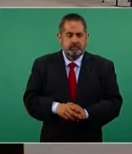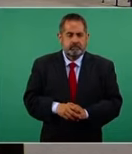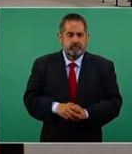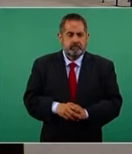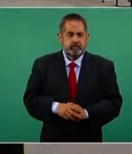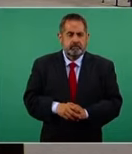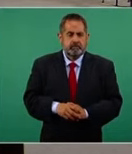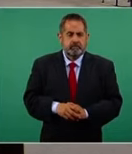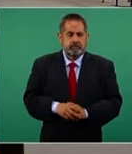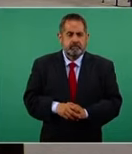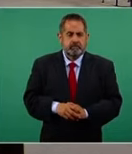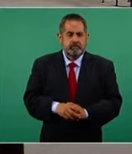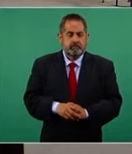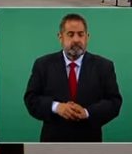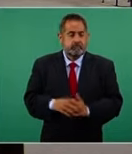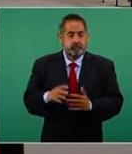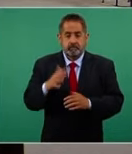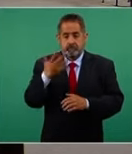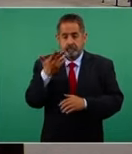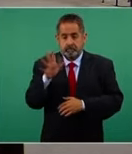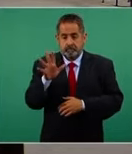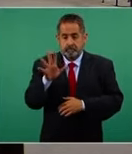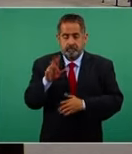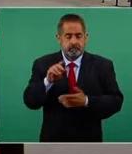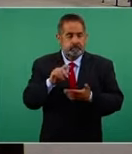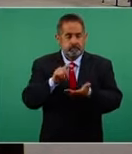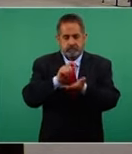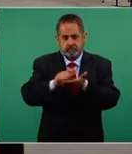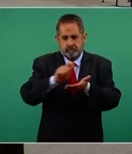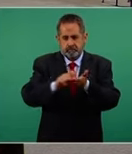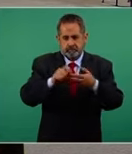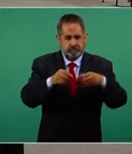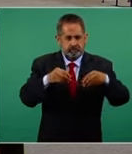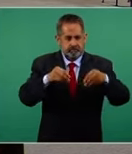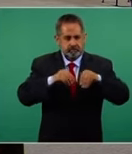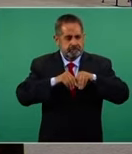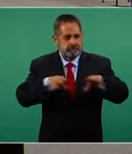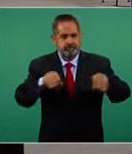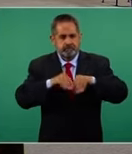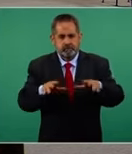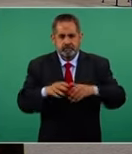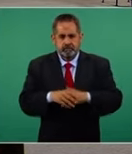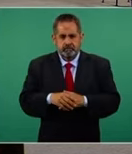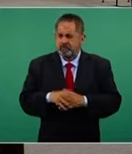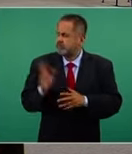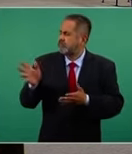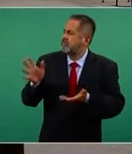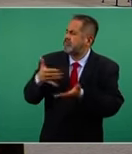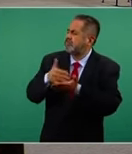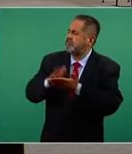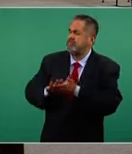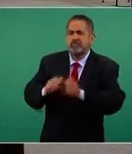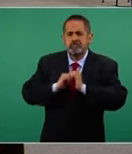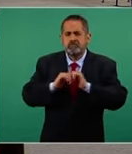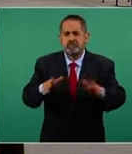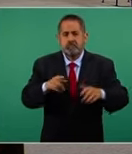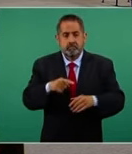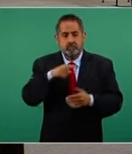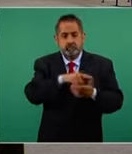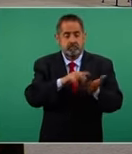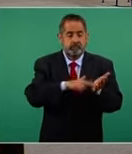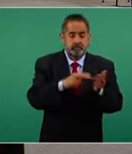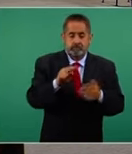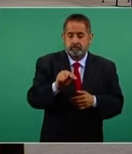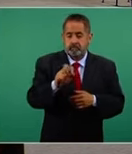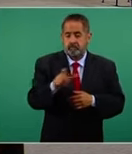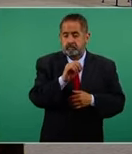Son artículos. Diez artículos, pero publicados. ¿En la revista Nexos y en